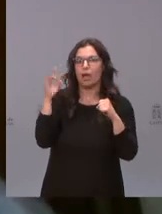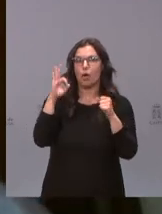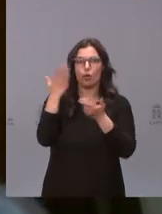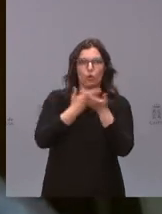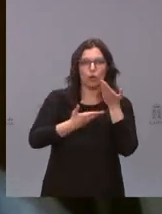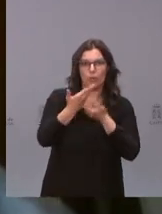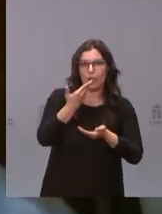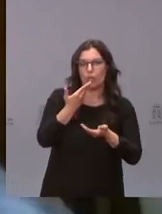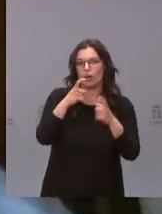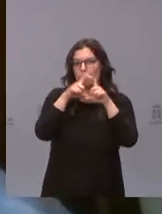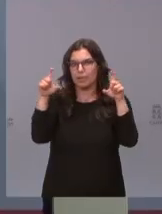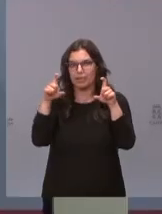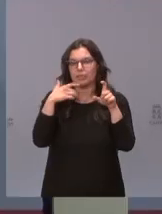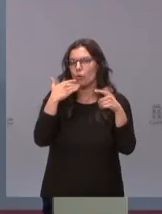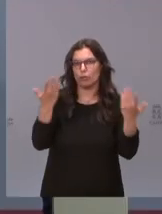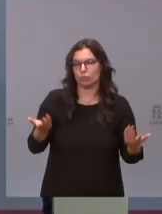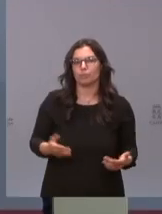con la empresa muchas gracias